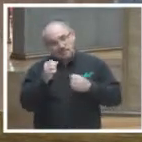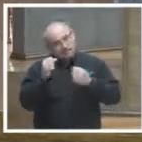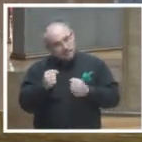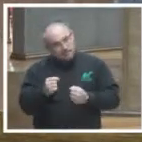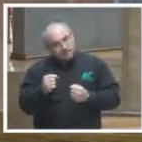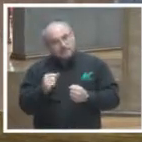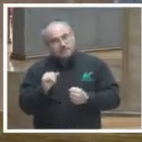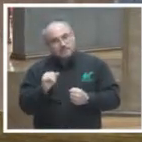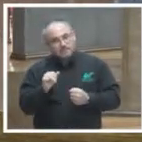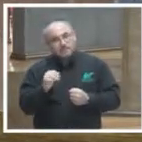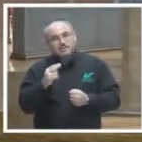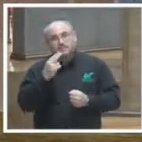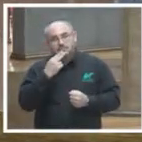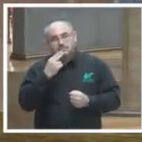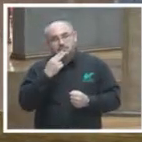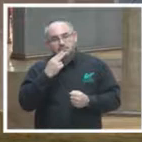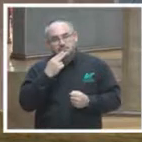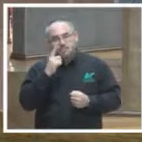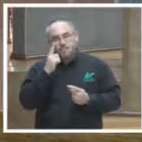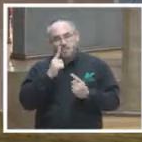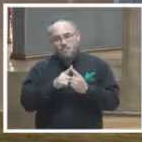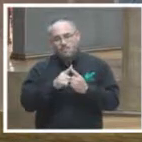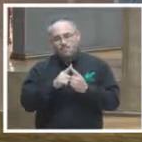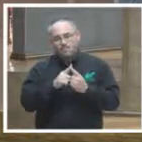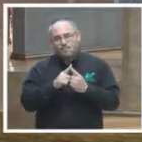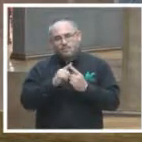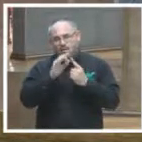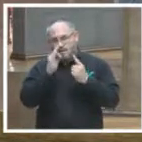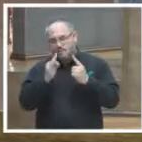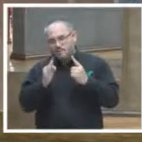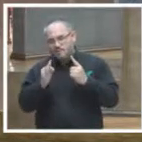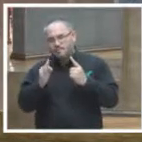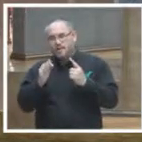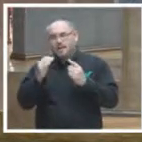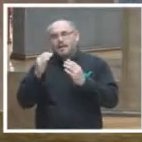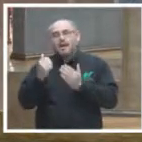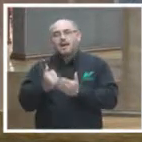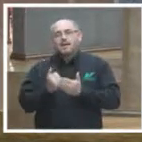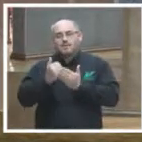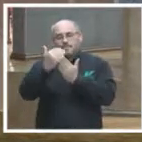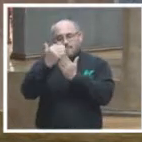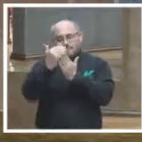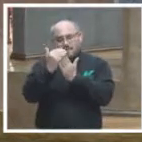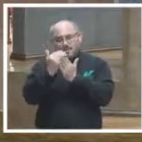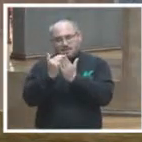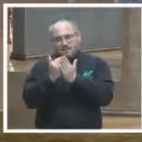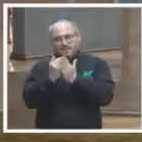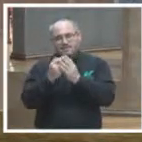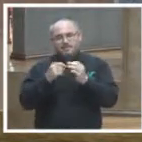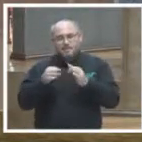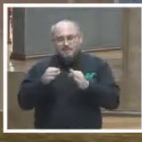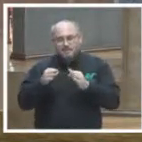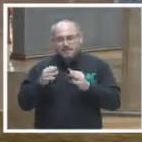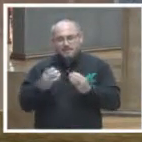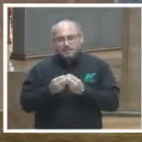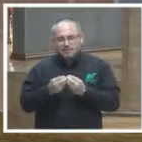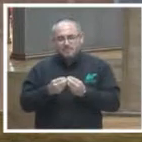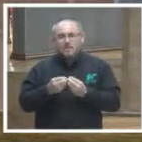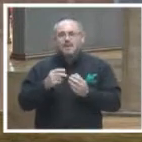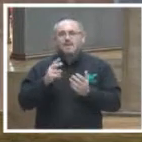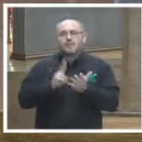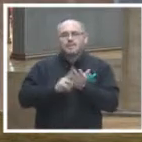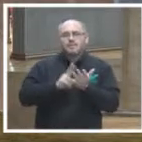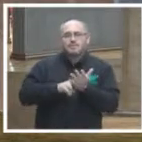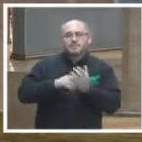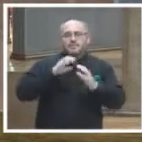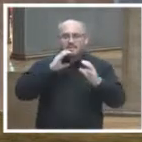que sirven como un mecanismo que reduce los costos de la acción colectiva y los costos de la